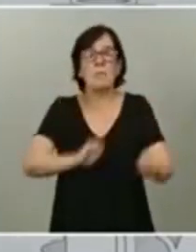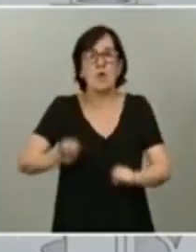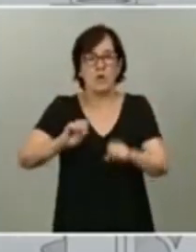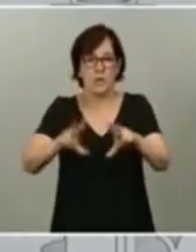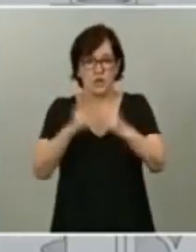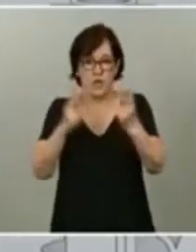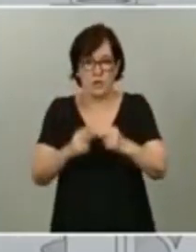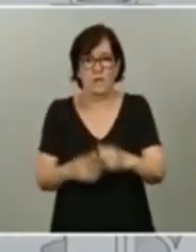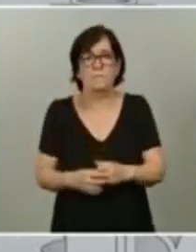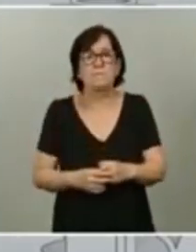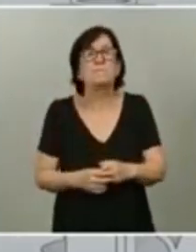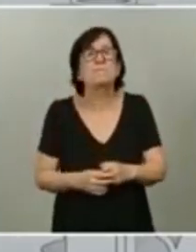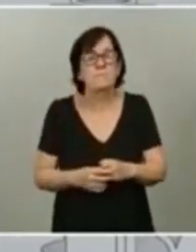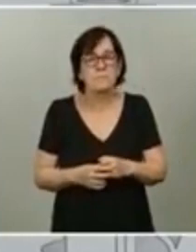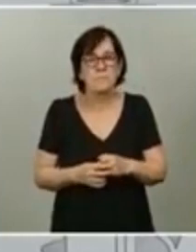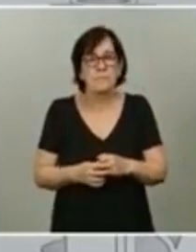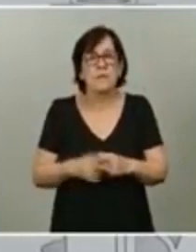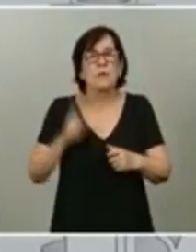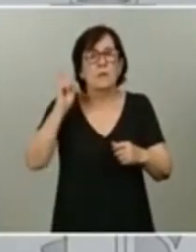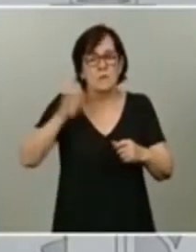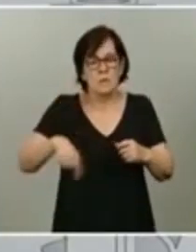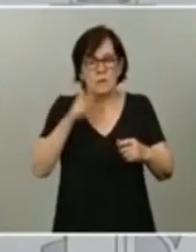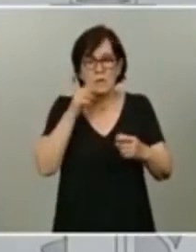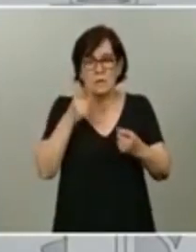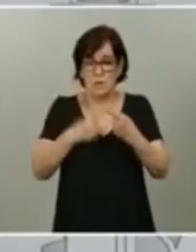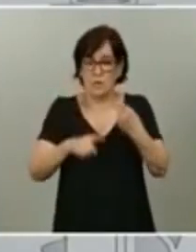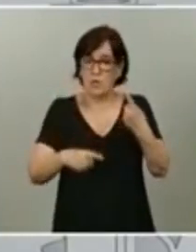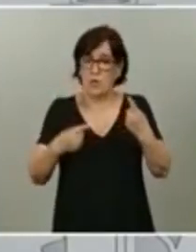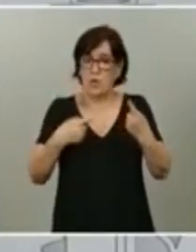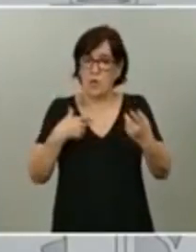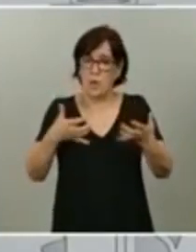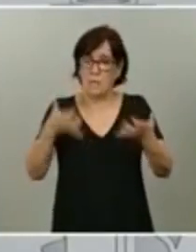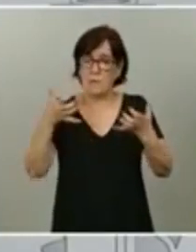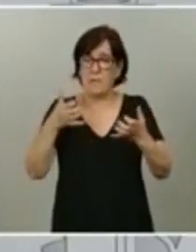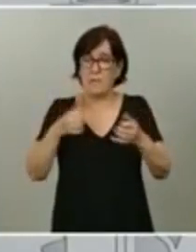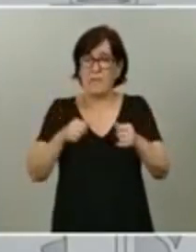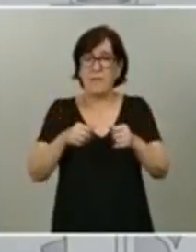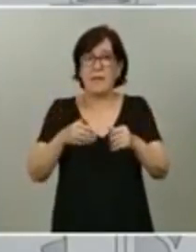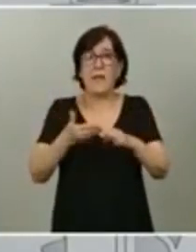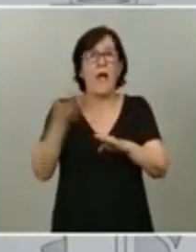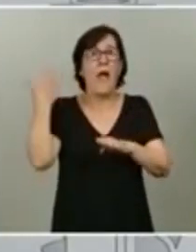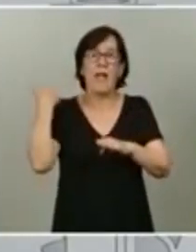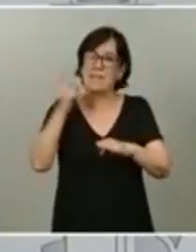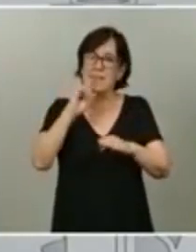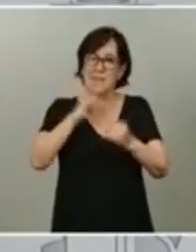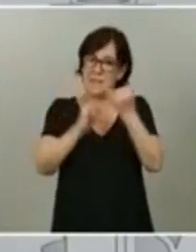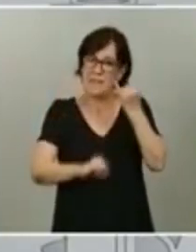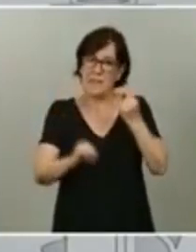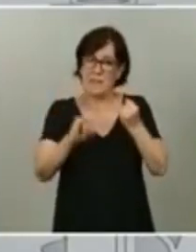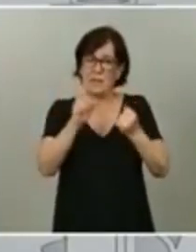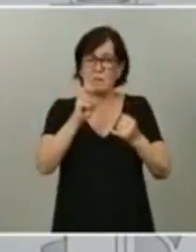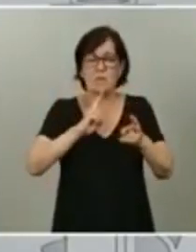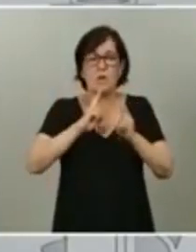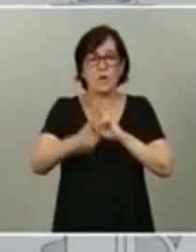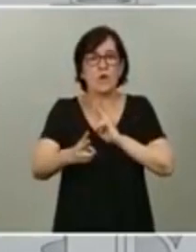Contamos esta vez con una ventaja que no se dio en la anterior crisis y es la respuesta europea. De la pandemia